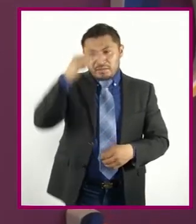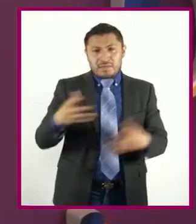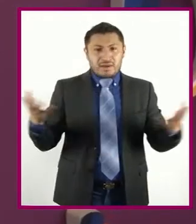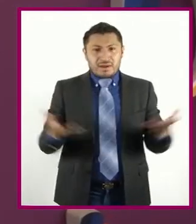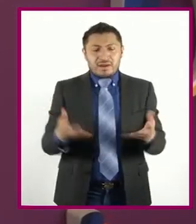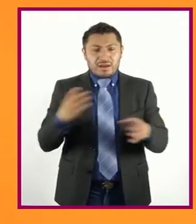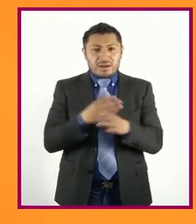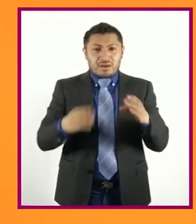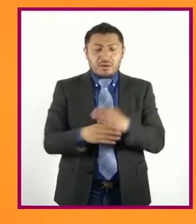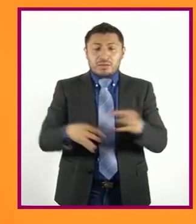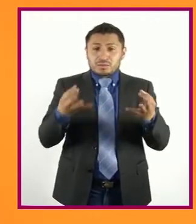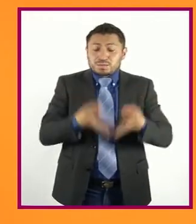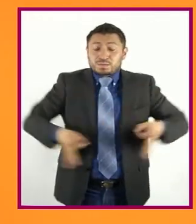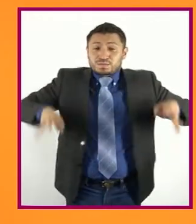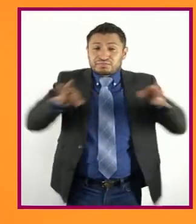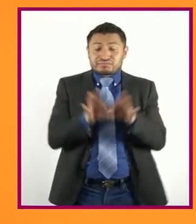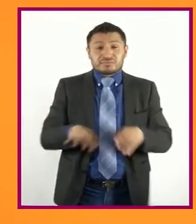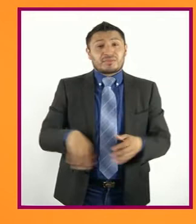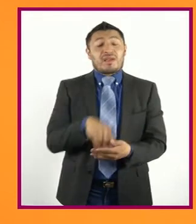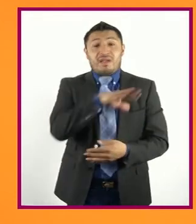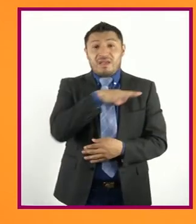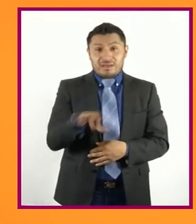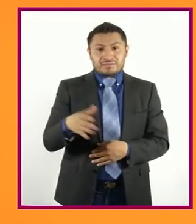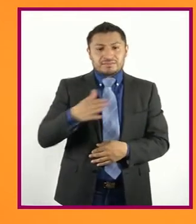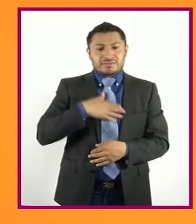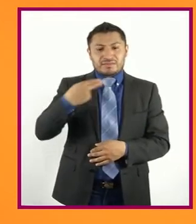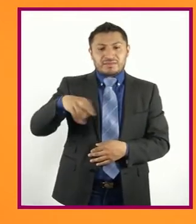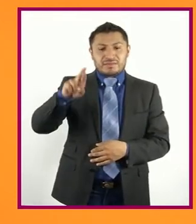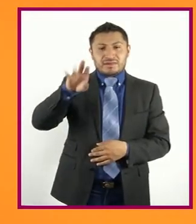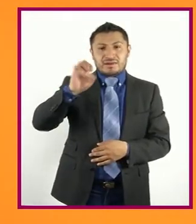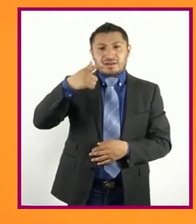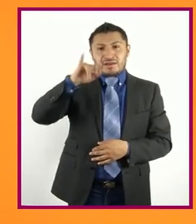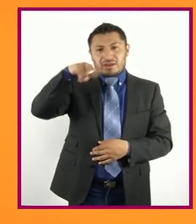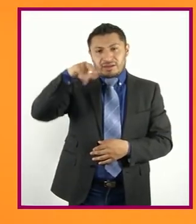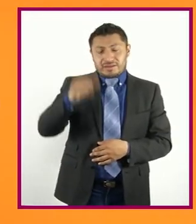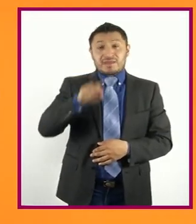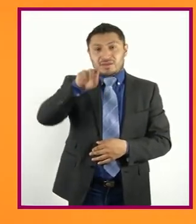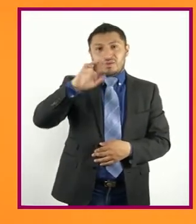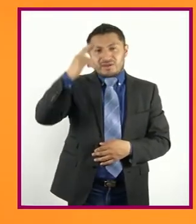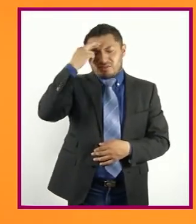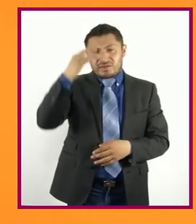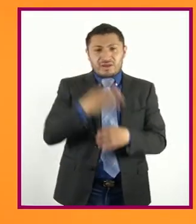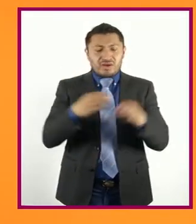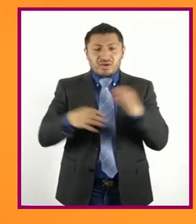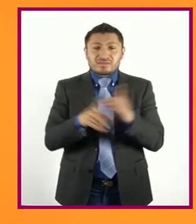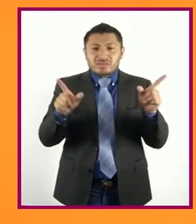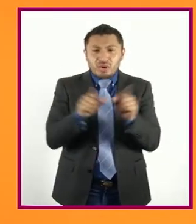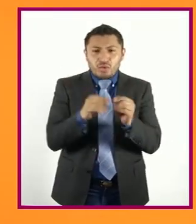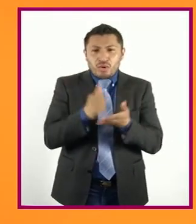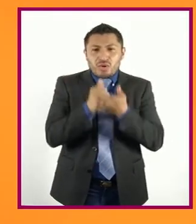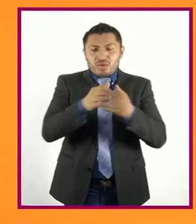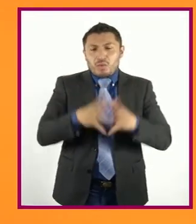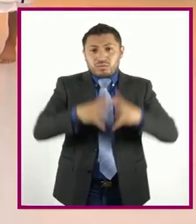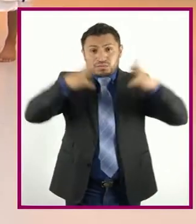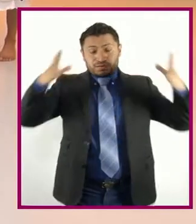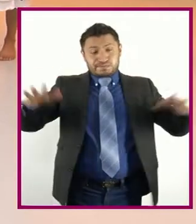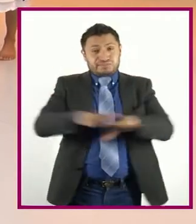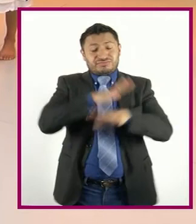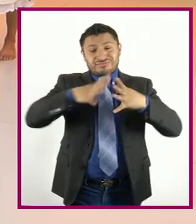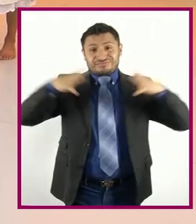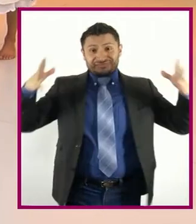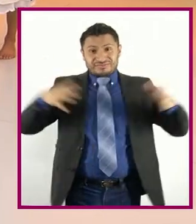Increíbles Soy Regina Martínez Blanco No olviden Que pequeñas acciones Hacen Grandes cambios